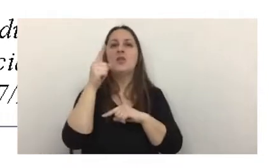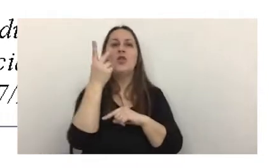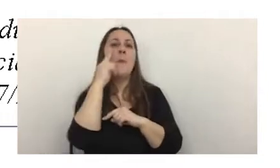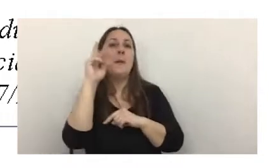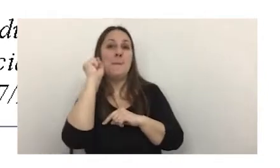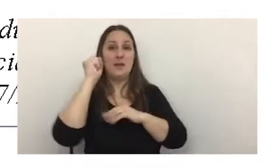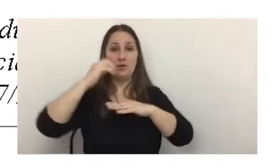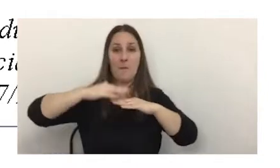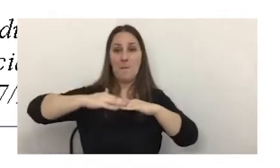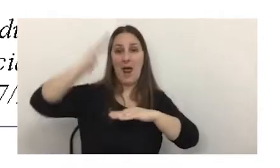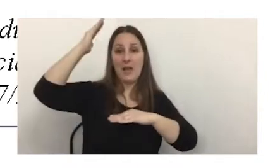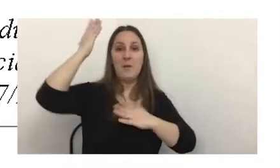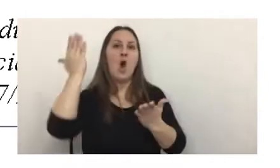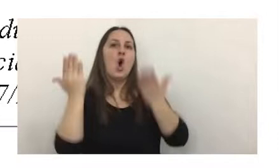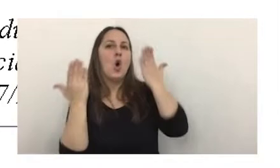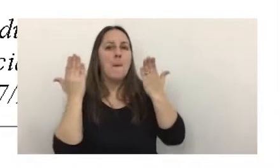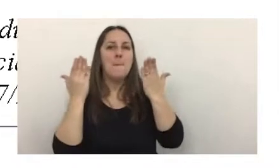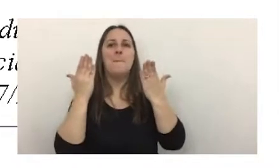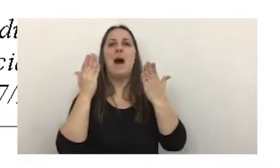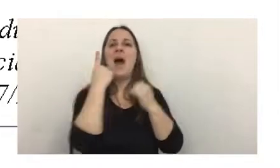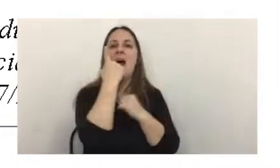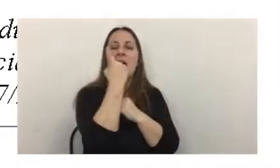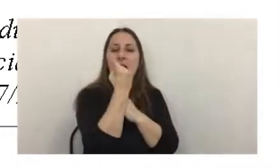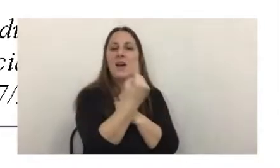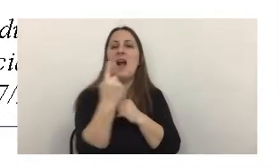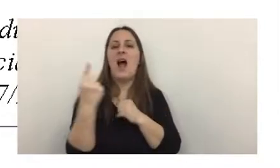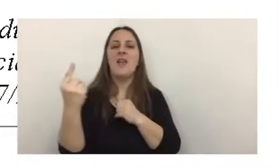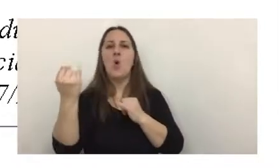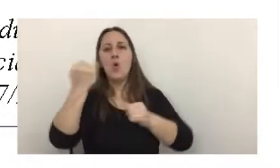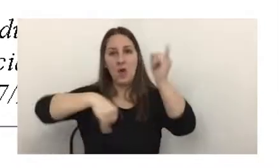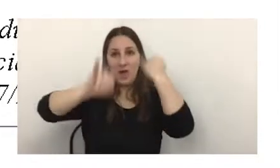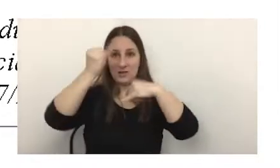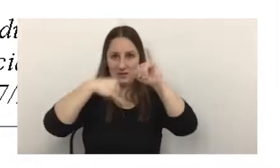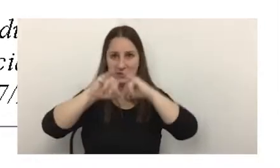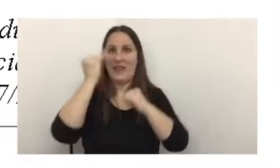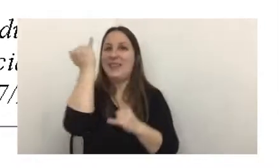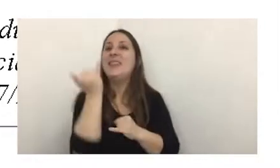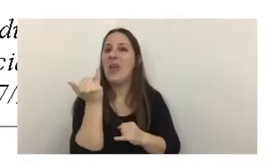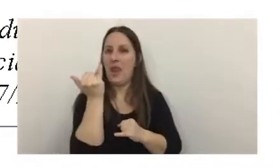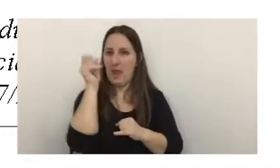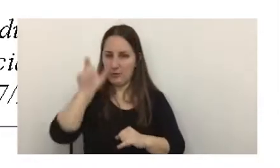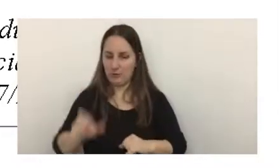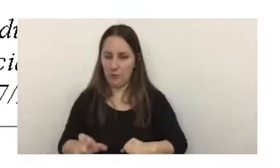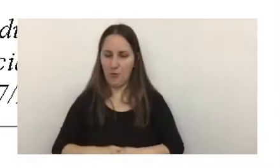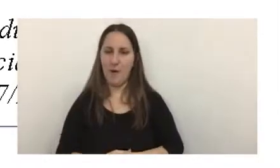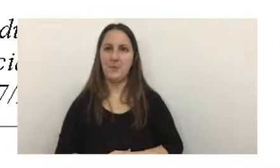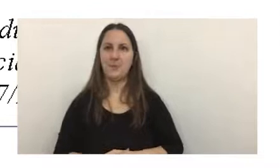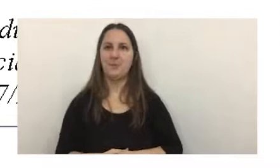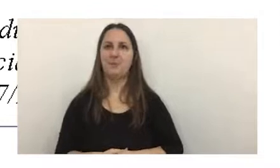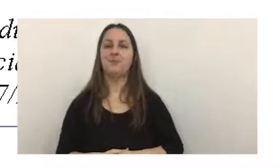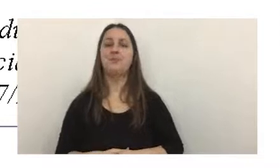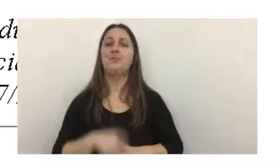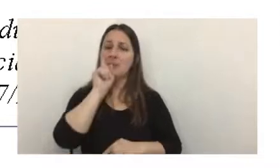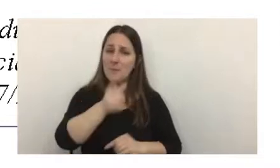pesos con respecto a cada una de las transacciones alcanzadas. También se